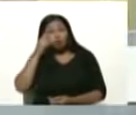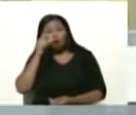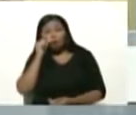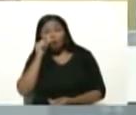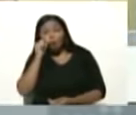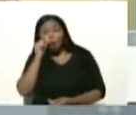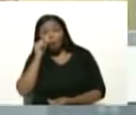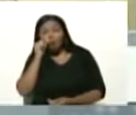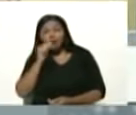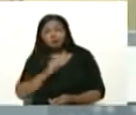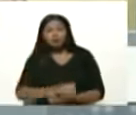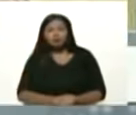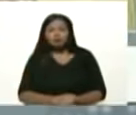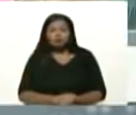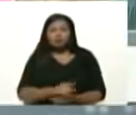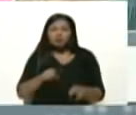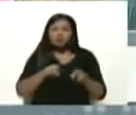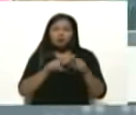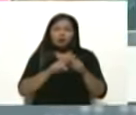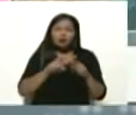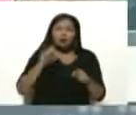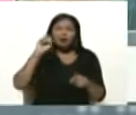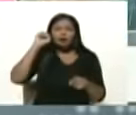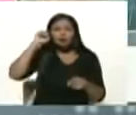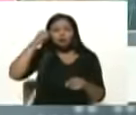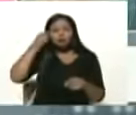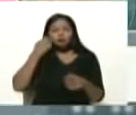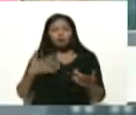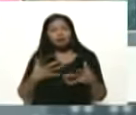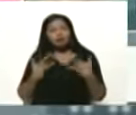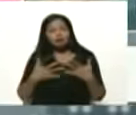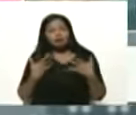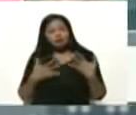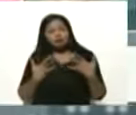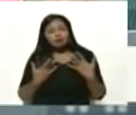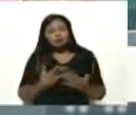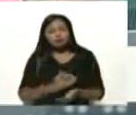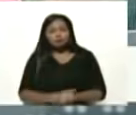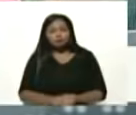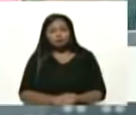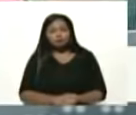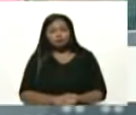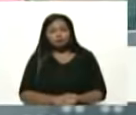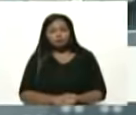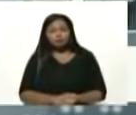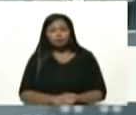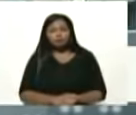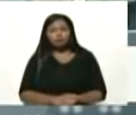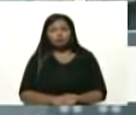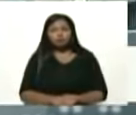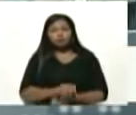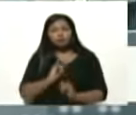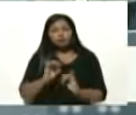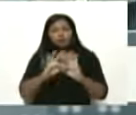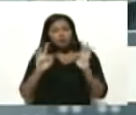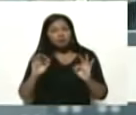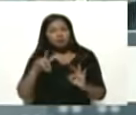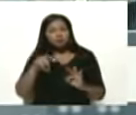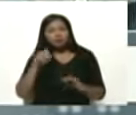es recordar la alegría es recordar